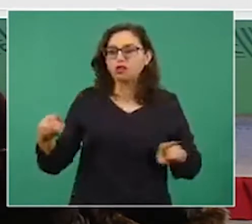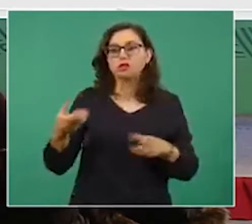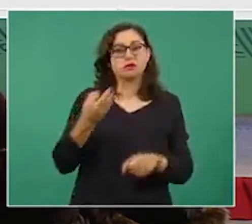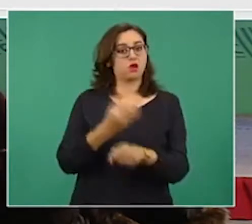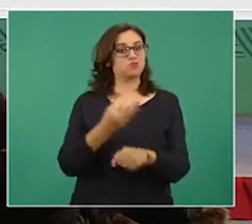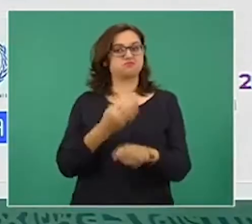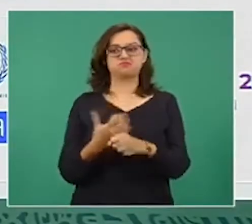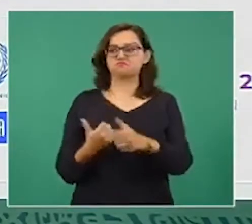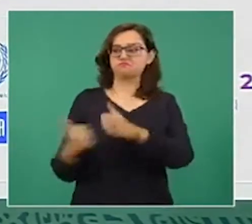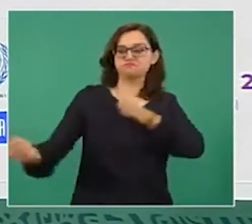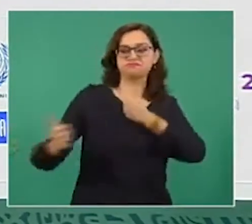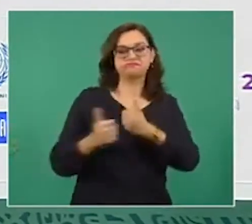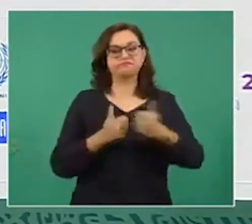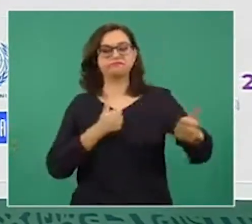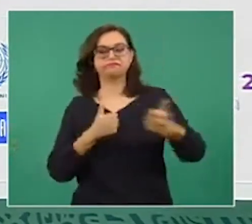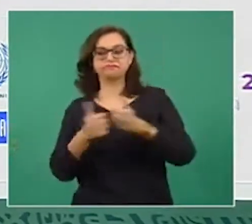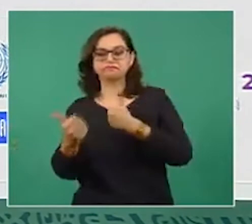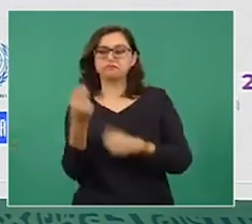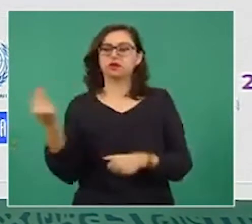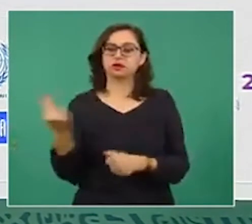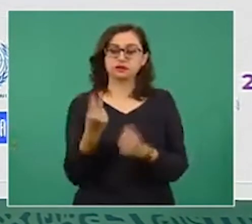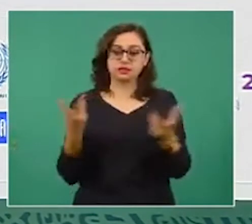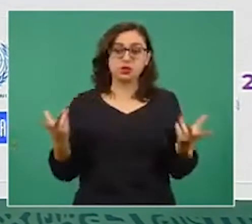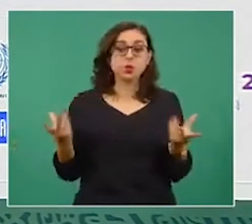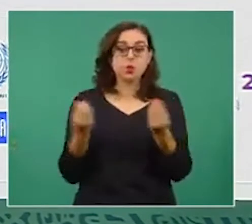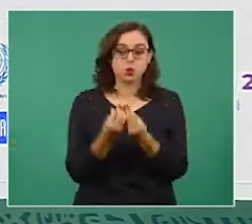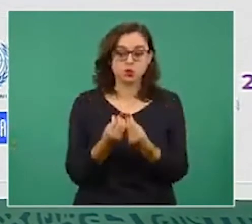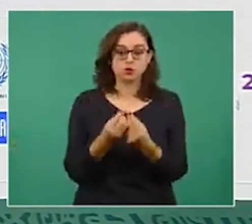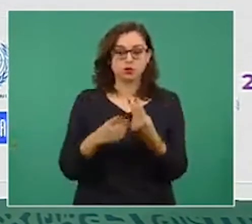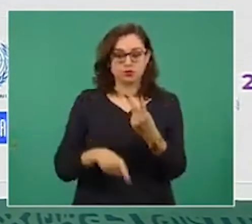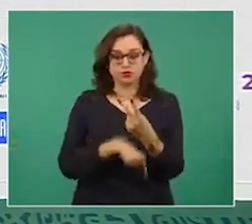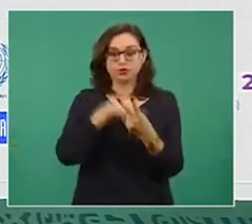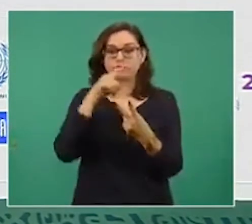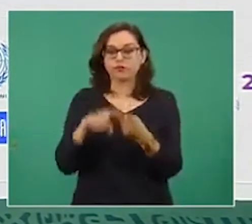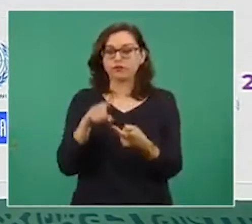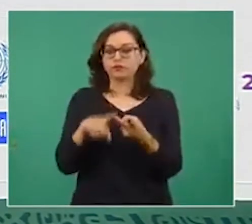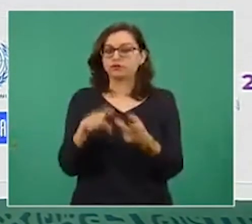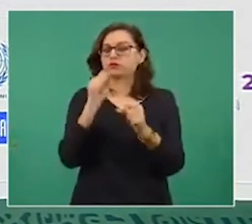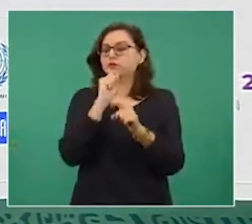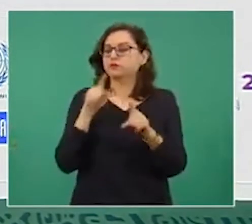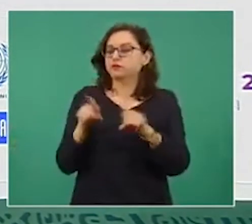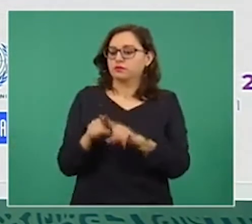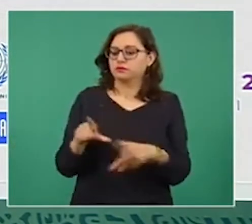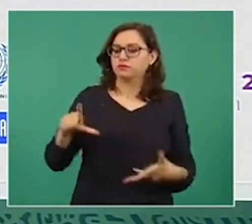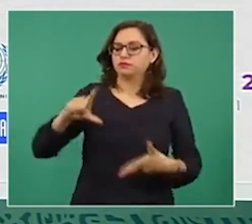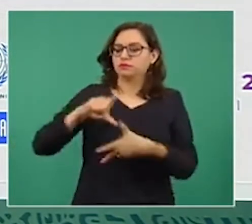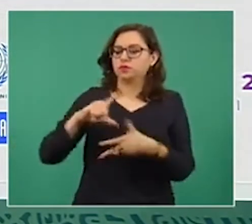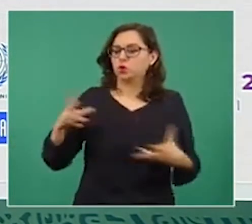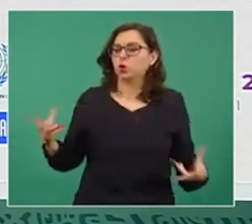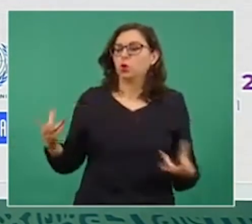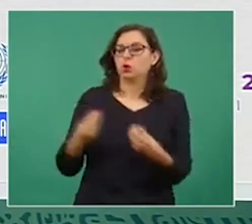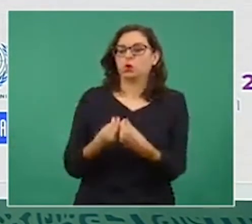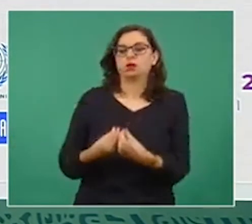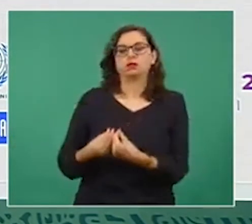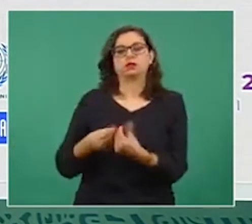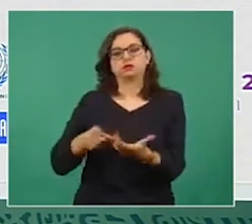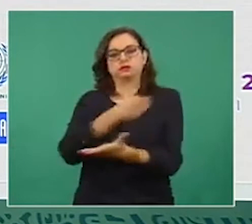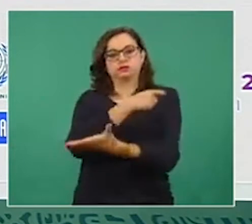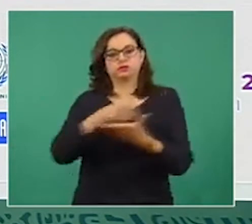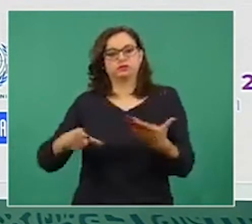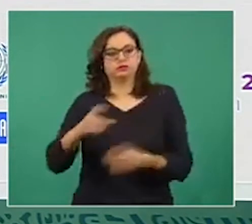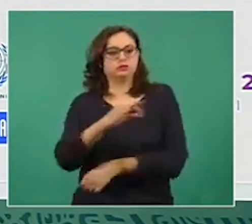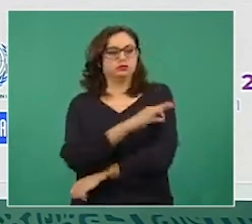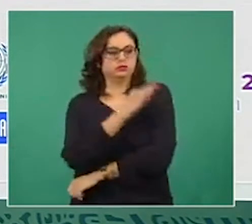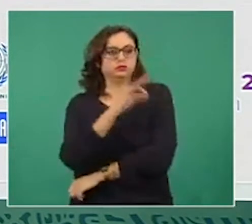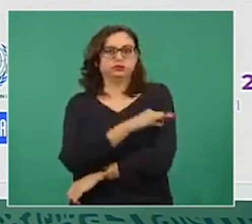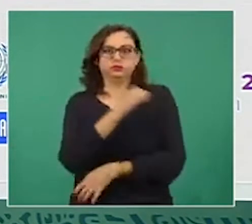Hay que crear mecanismos regionales de compra de vacunas, porque no hemos hecho compra regional, por lo tanto estamos a merced